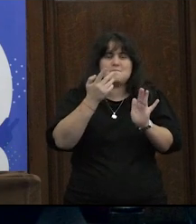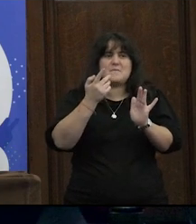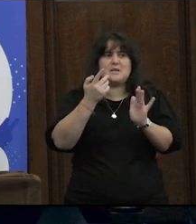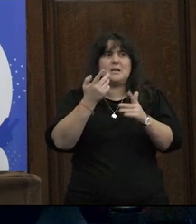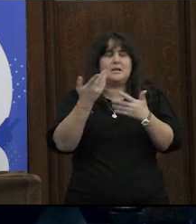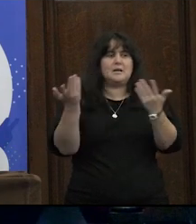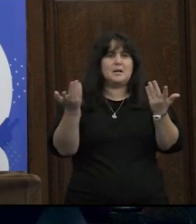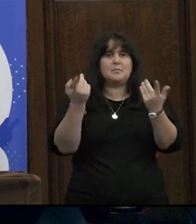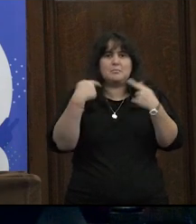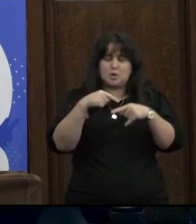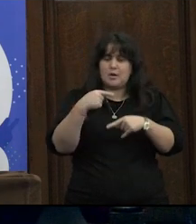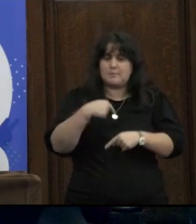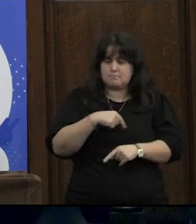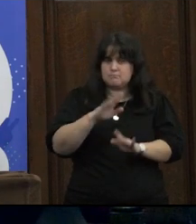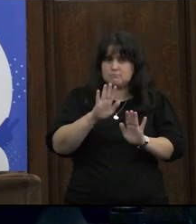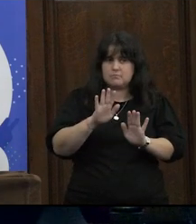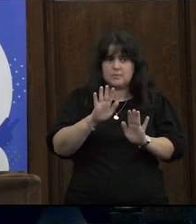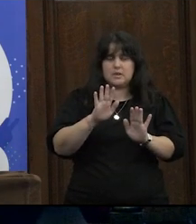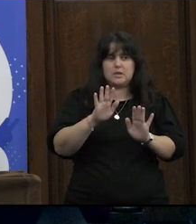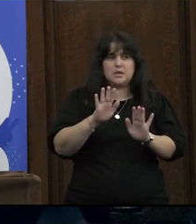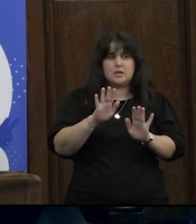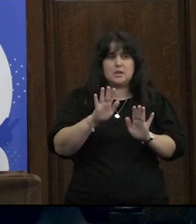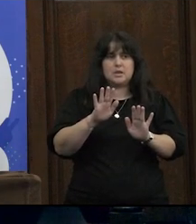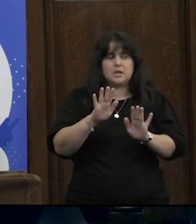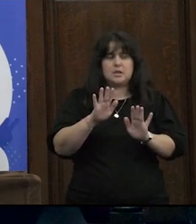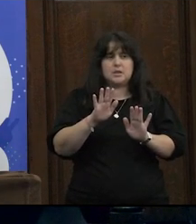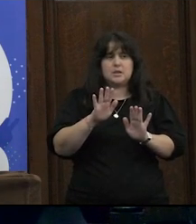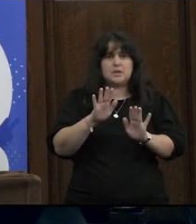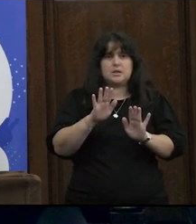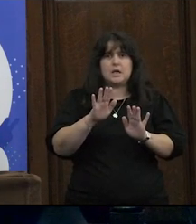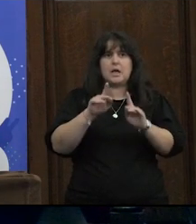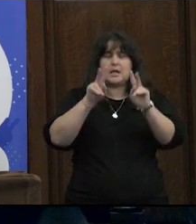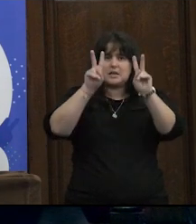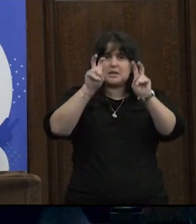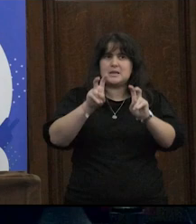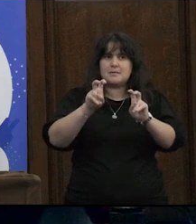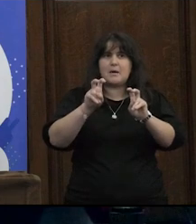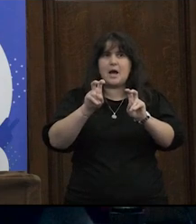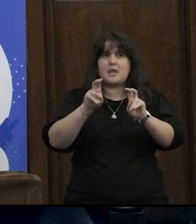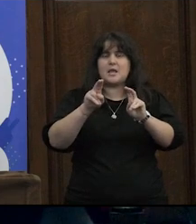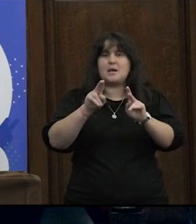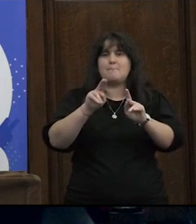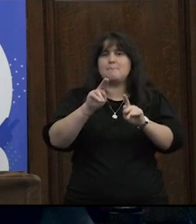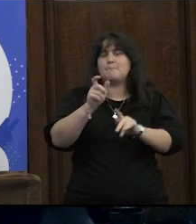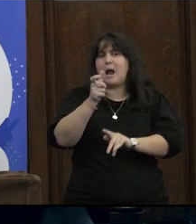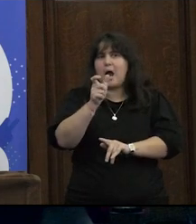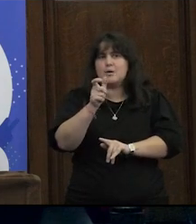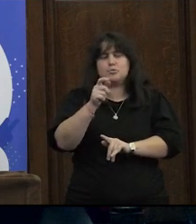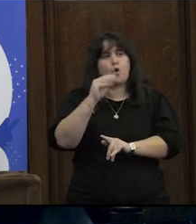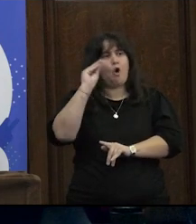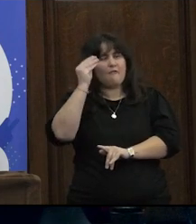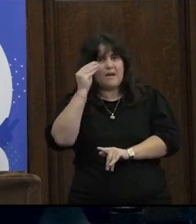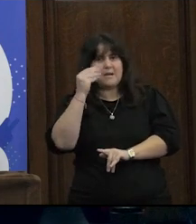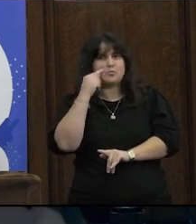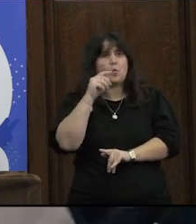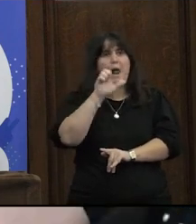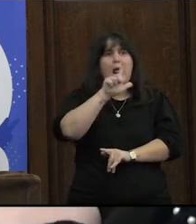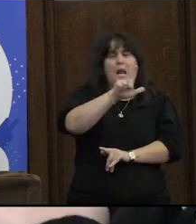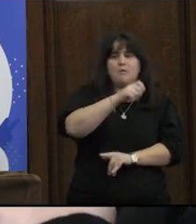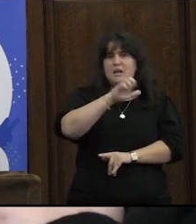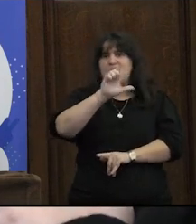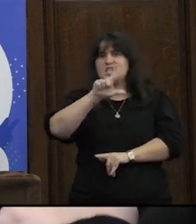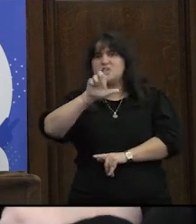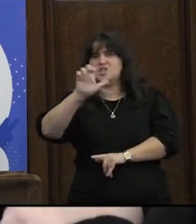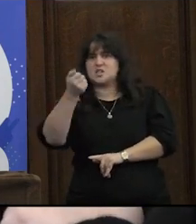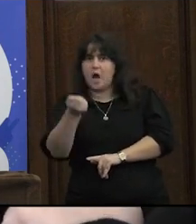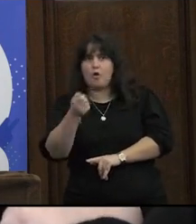cómo iba pero a mí igual me resonó mucho el tema de los pronombres entre jóvenes incluso